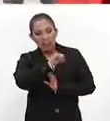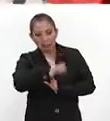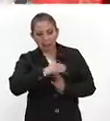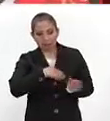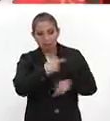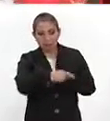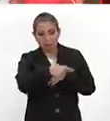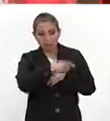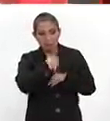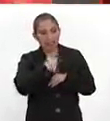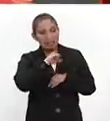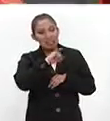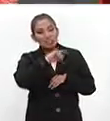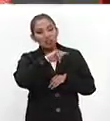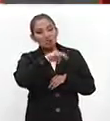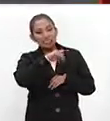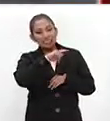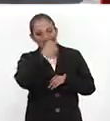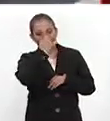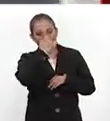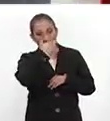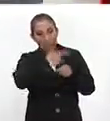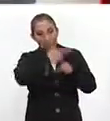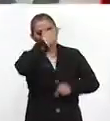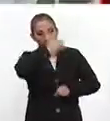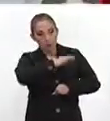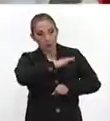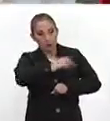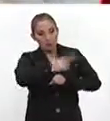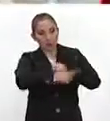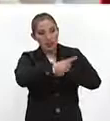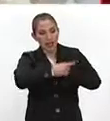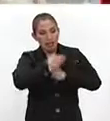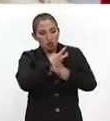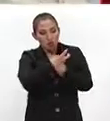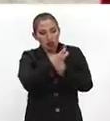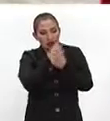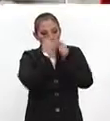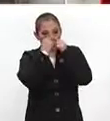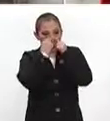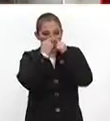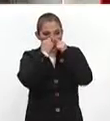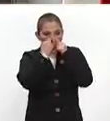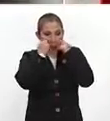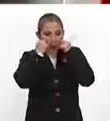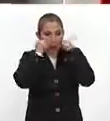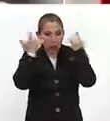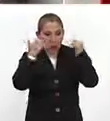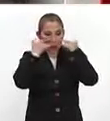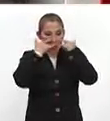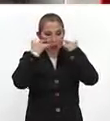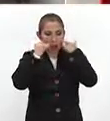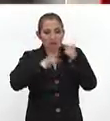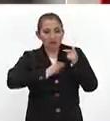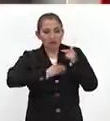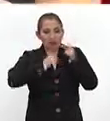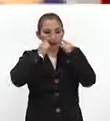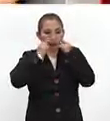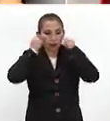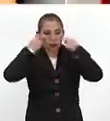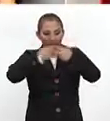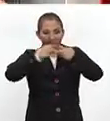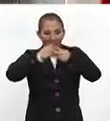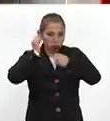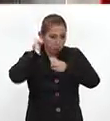El riesgo de la sinusitis es que se puede hacer tan grave la infección que puede afectar el hueso de los huesos de la cara y puede irse a una infección en el sistema